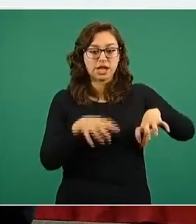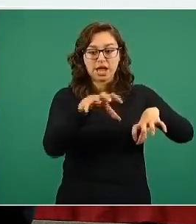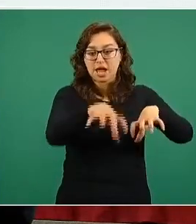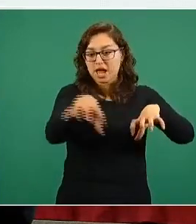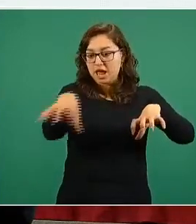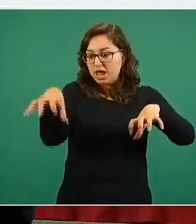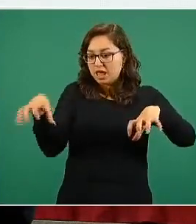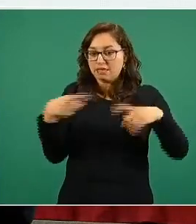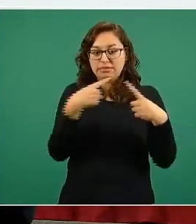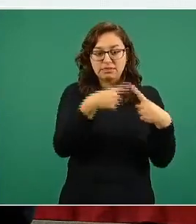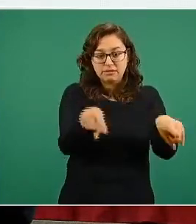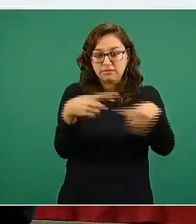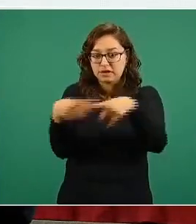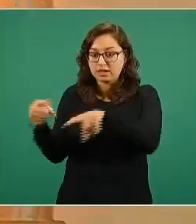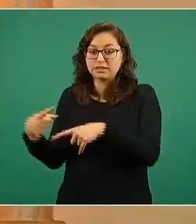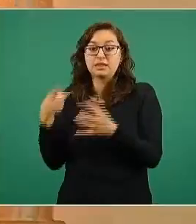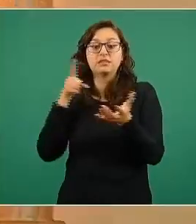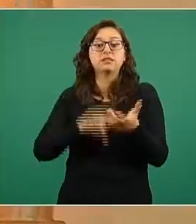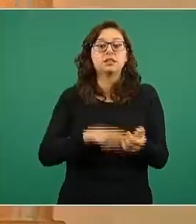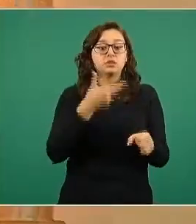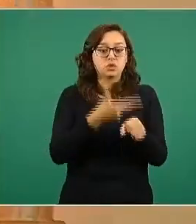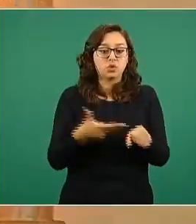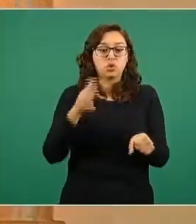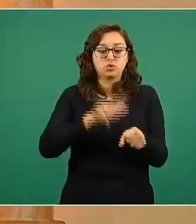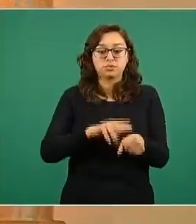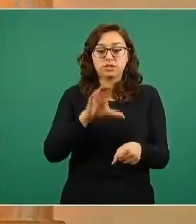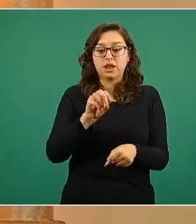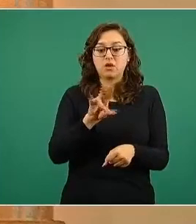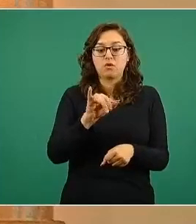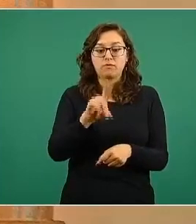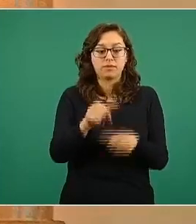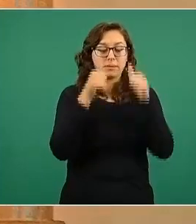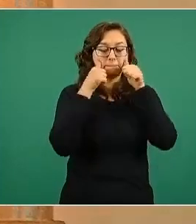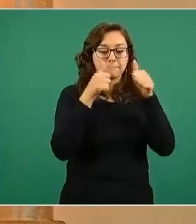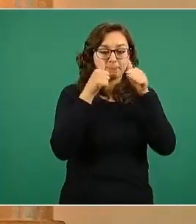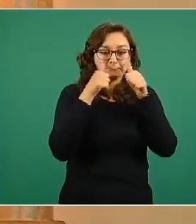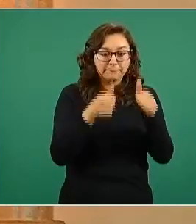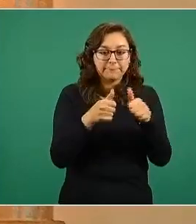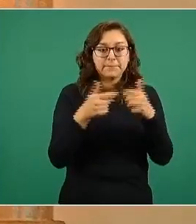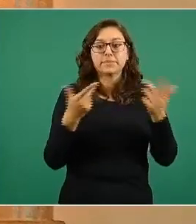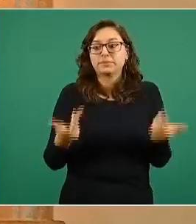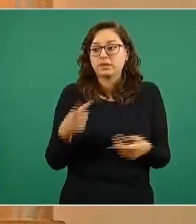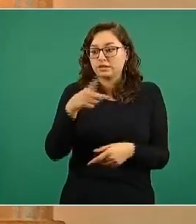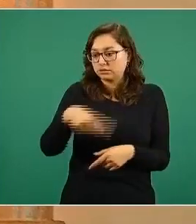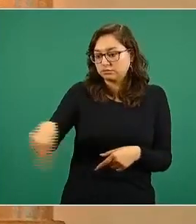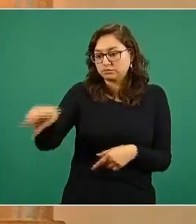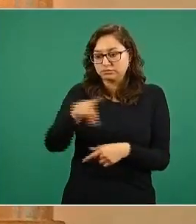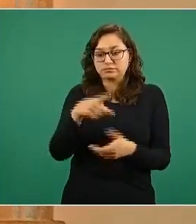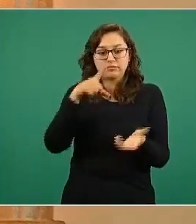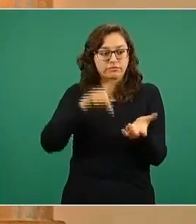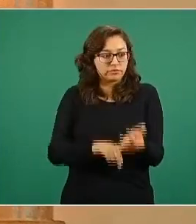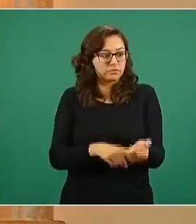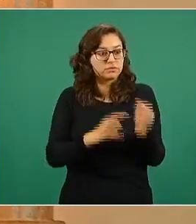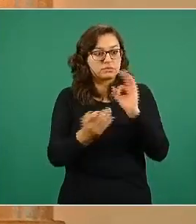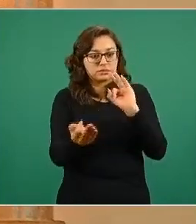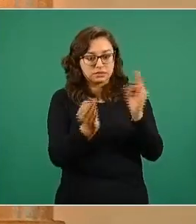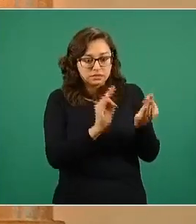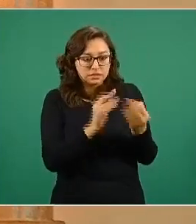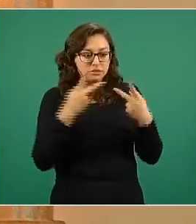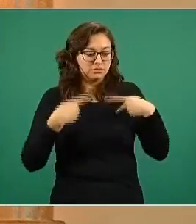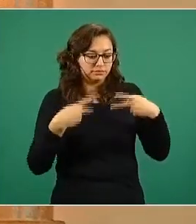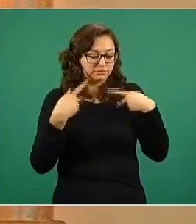personal que atiende en las unidades COVID. Es el personal que por su cercanía con personas enfermas